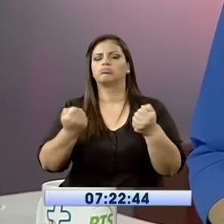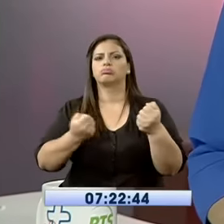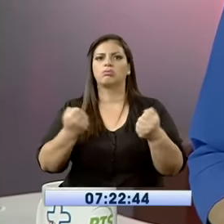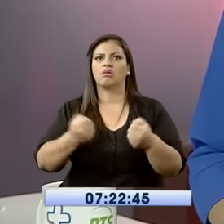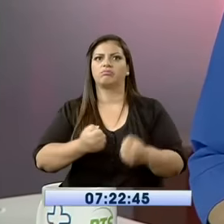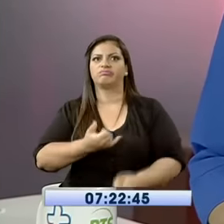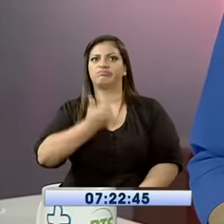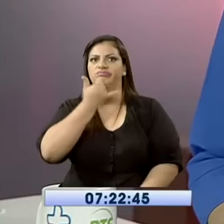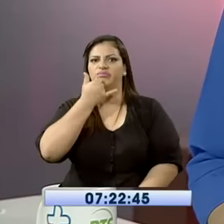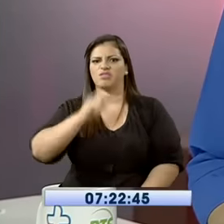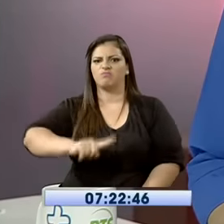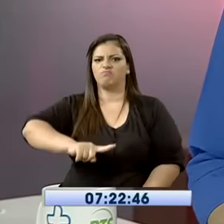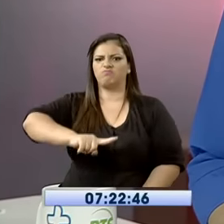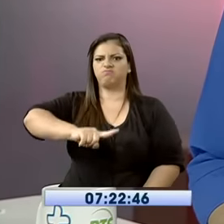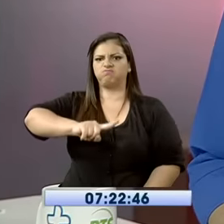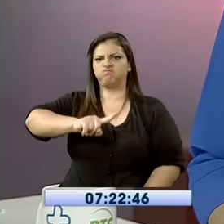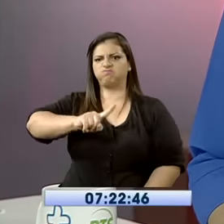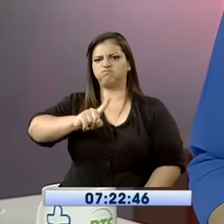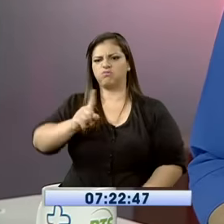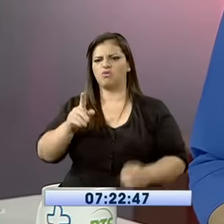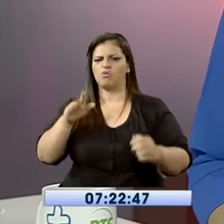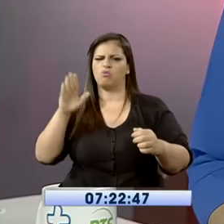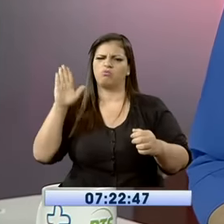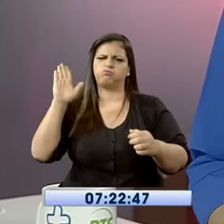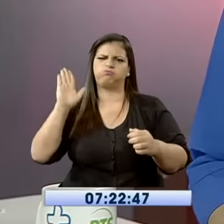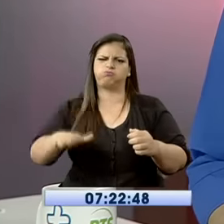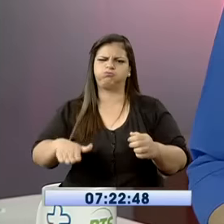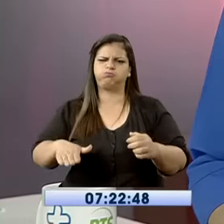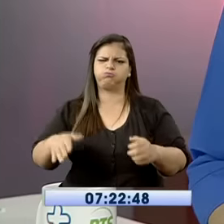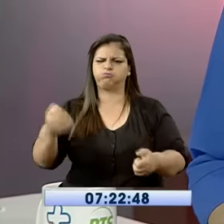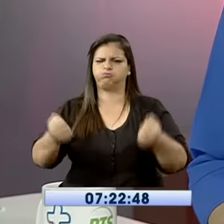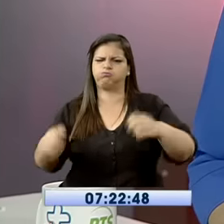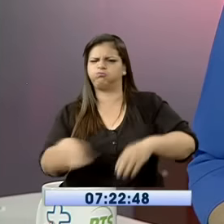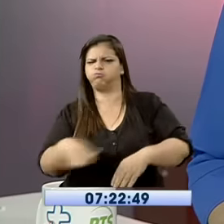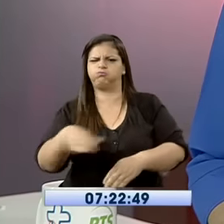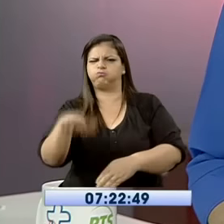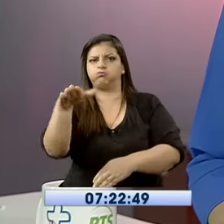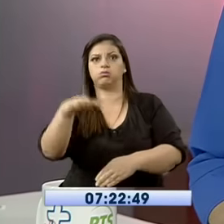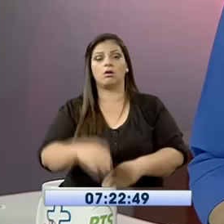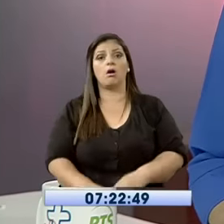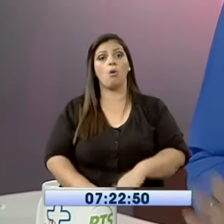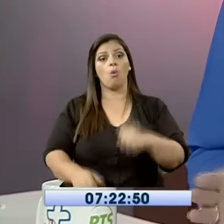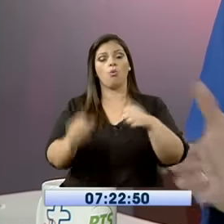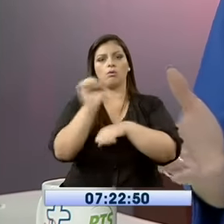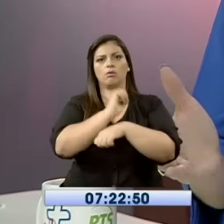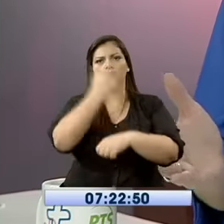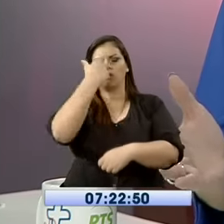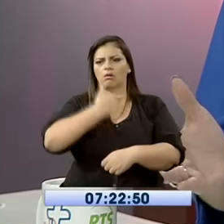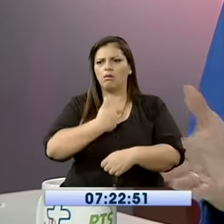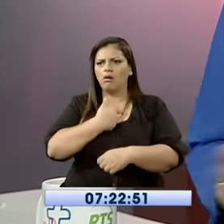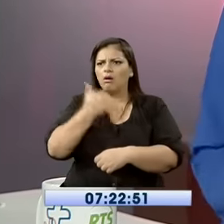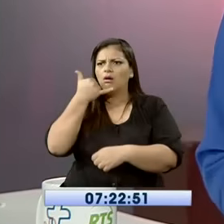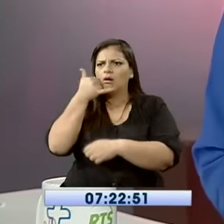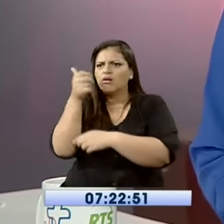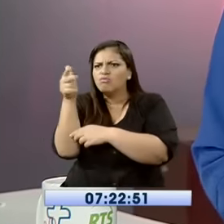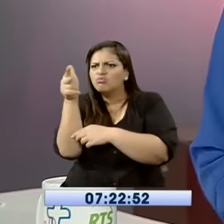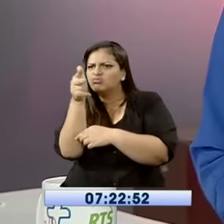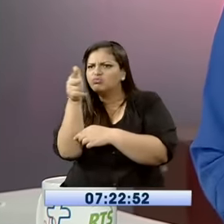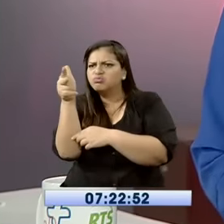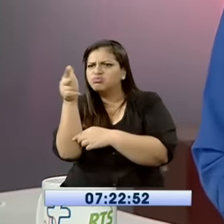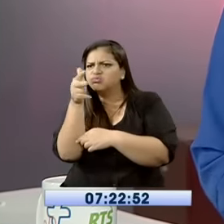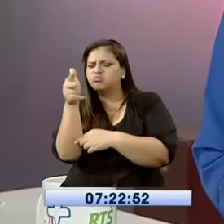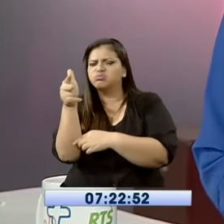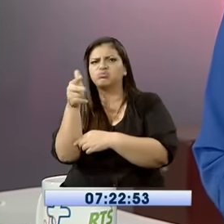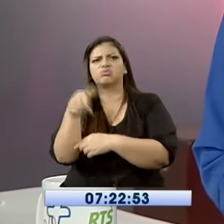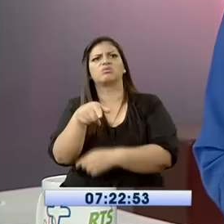micro fueron grabados en video circulando a más velocidad de la permitida por las autoridades. Una situación muy recurrente.